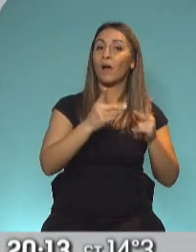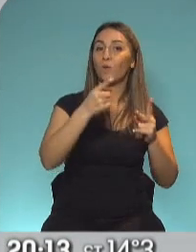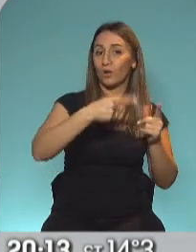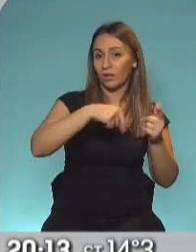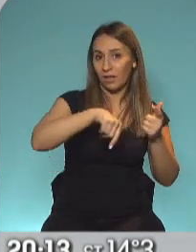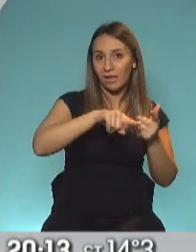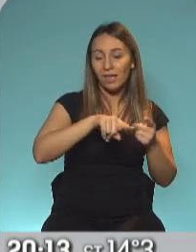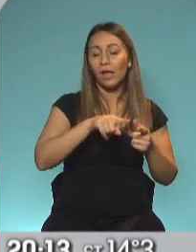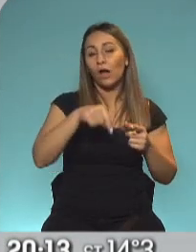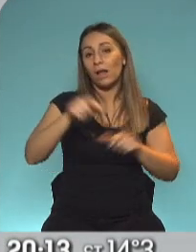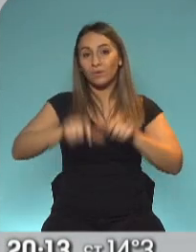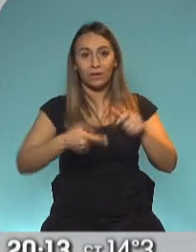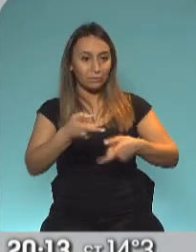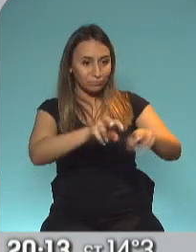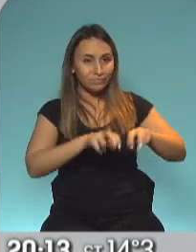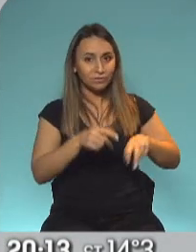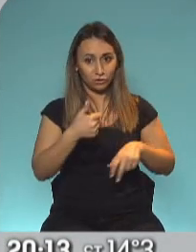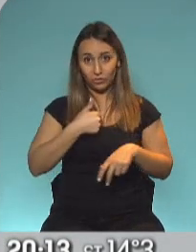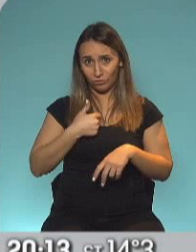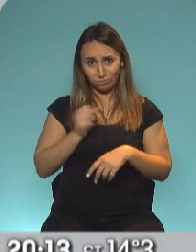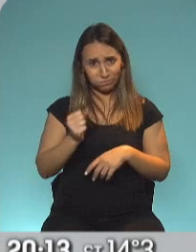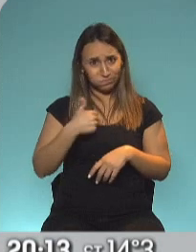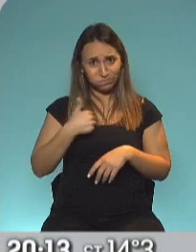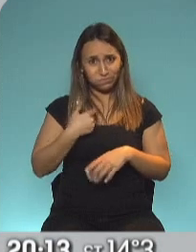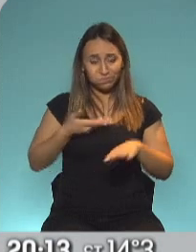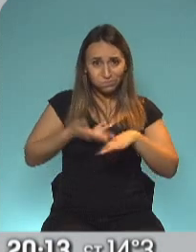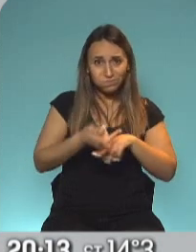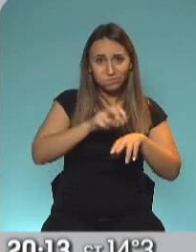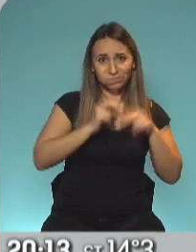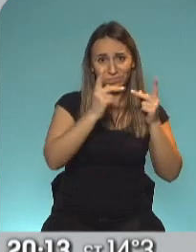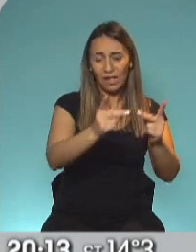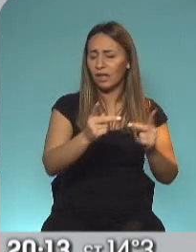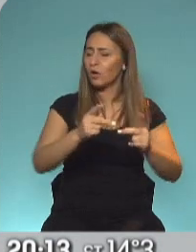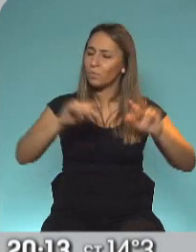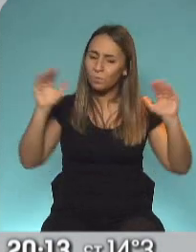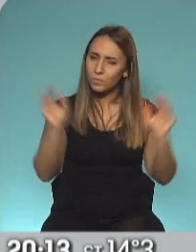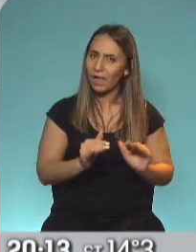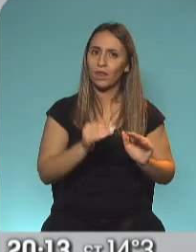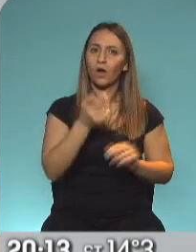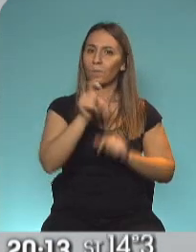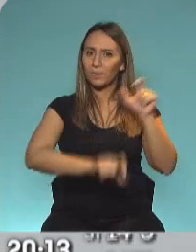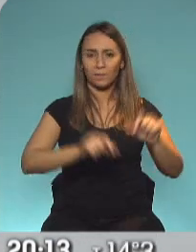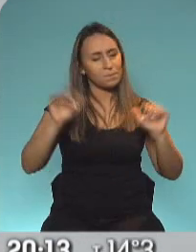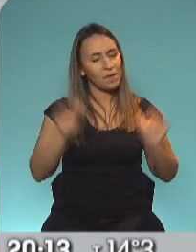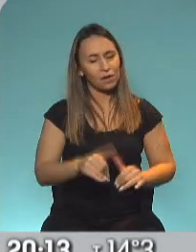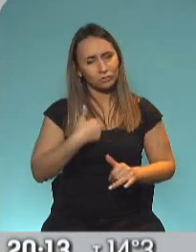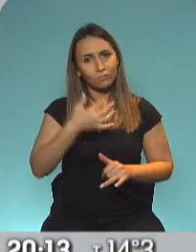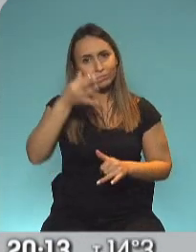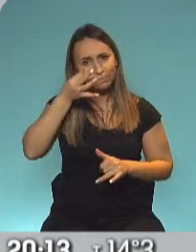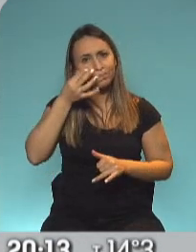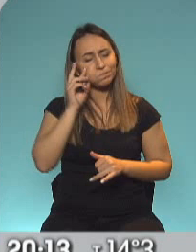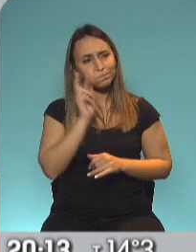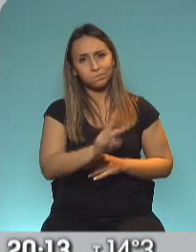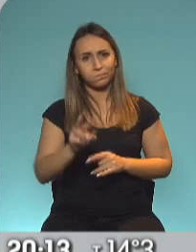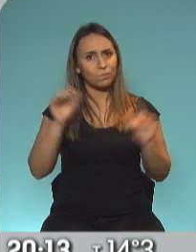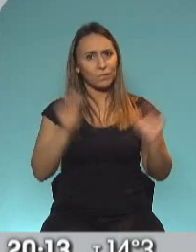transporte público en la ciudad de Buenos Aires, yo lo viví como protagonista. Menos. Te digo, muchísima menos gente, por supuesto, porque baja